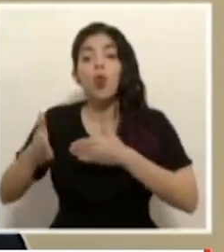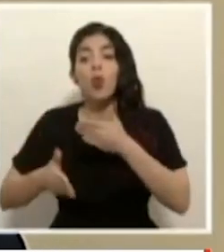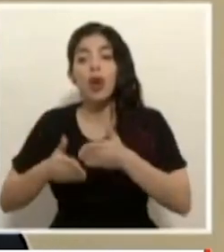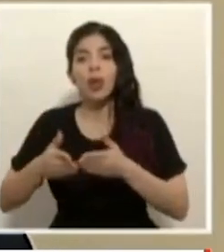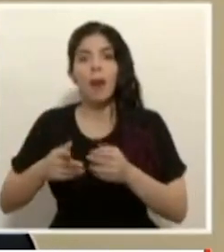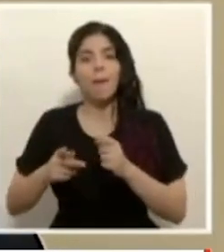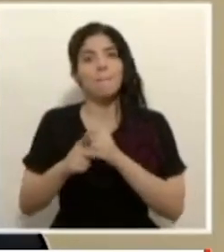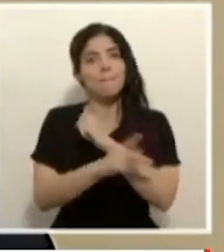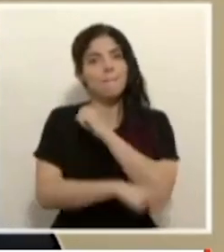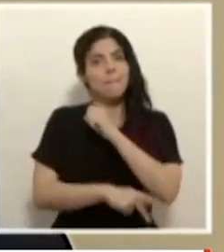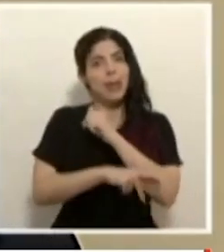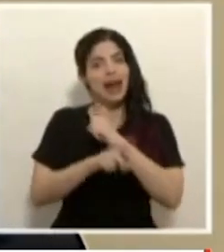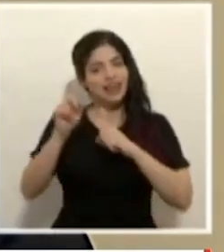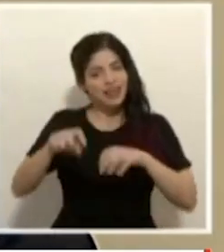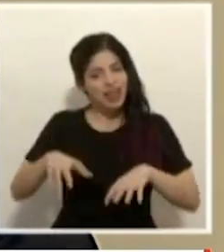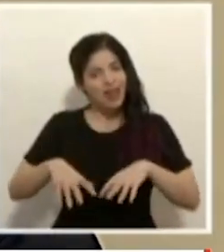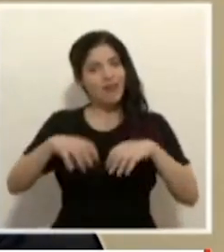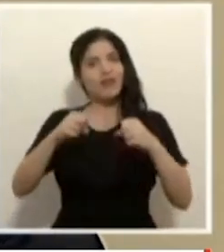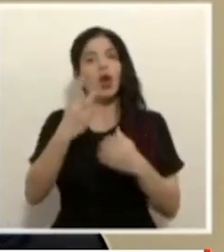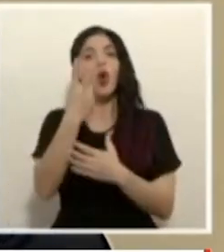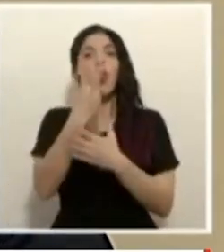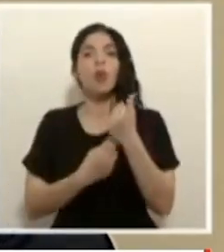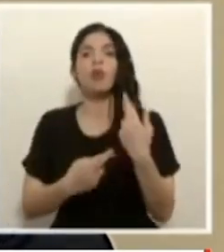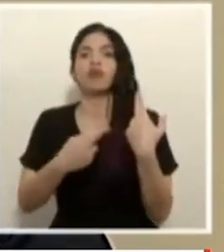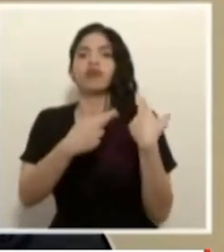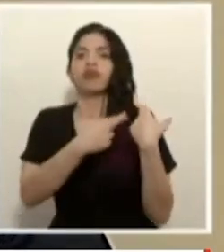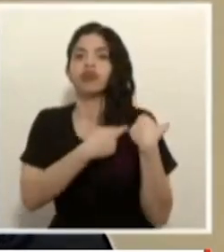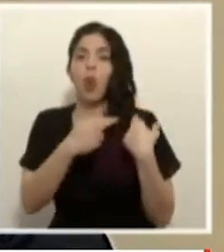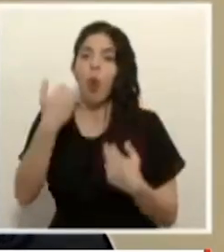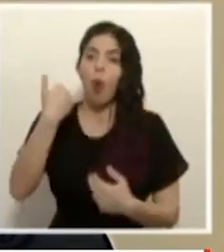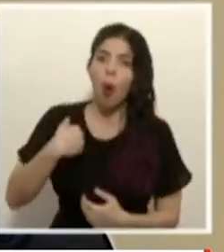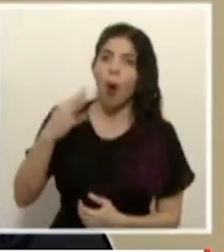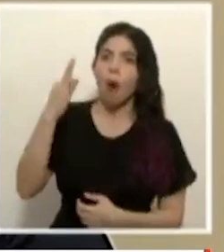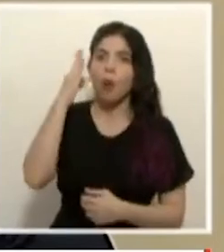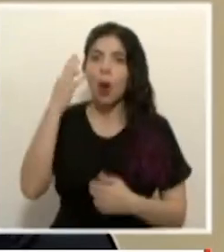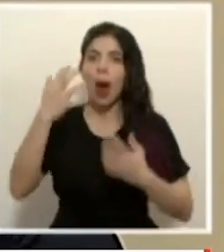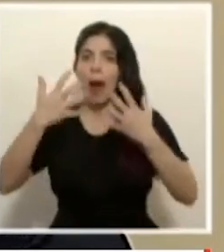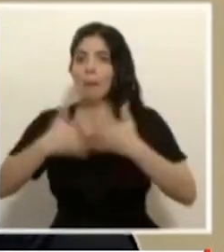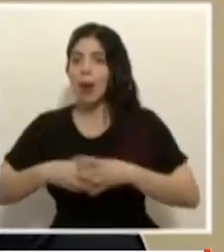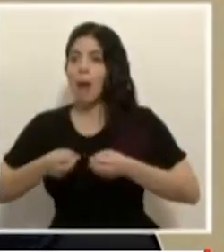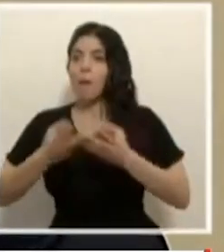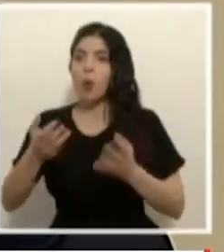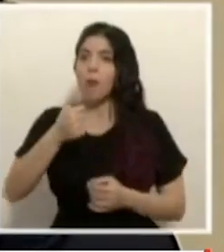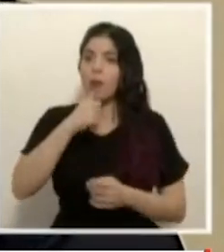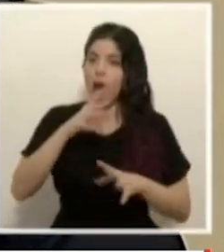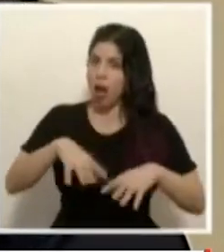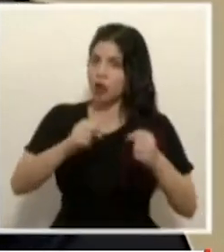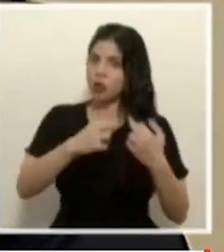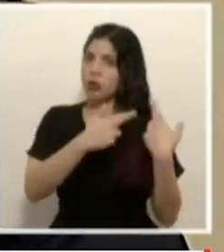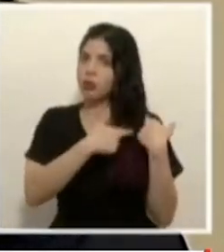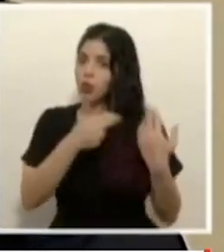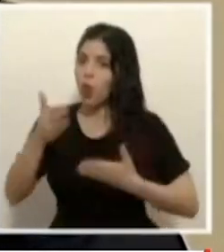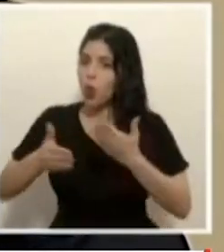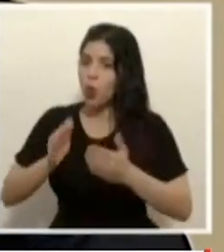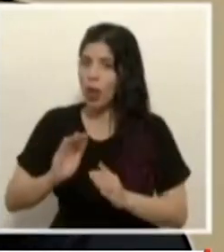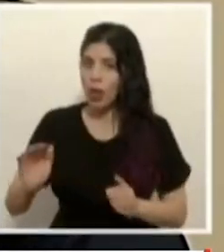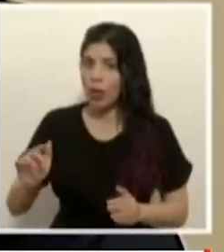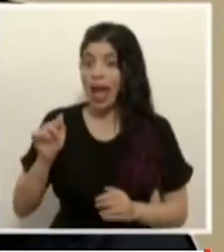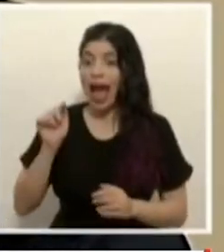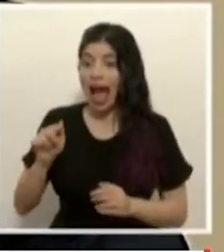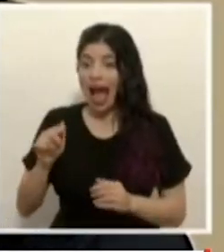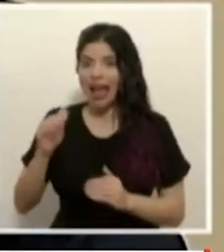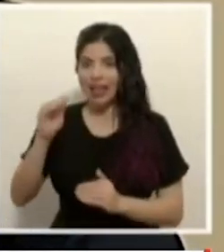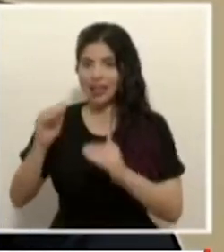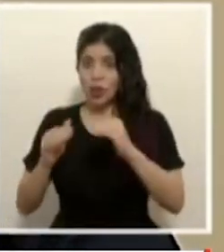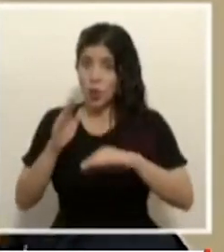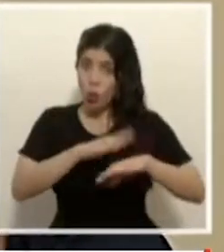asumamos la corresponsabilidad del cuido de la sociedad hombres, mujeres, empresas, lo público y lo privado esa es la desigualdad no